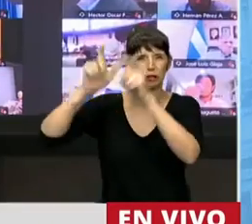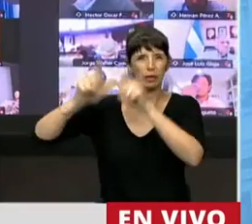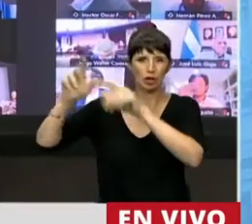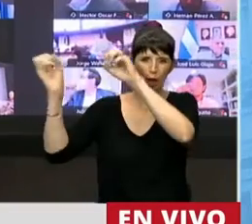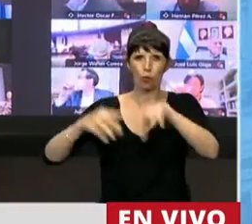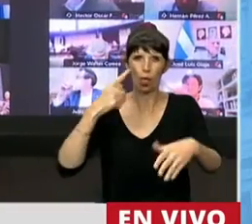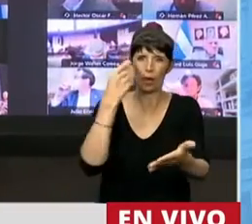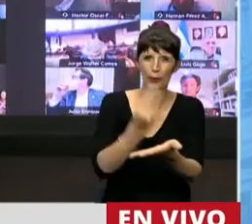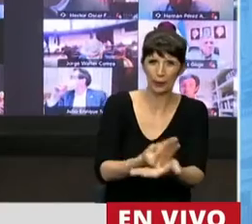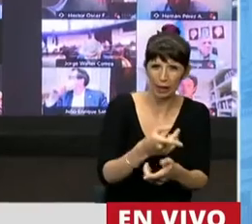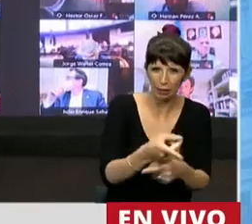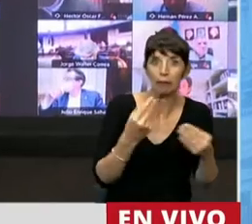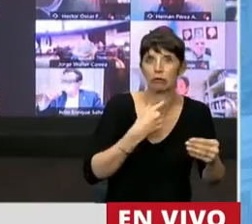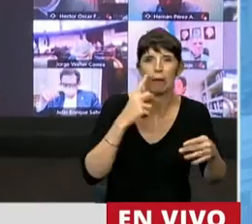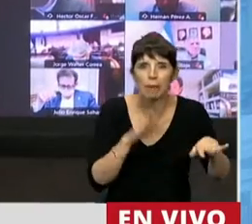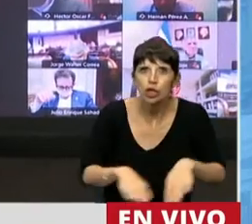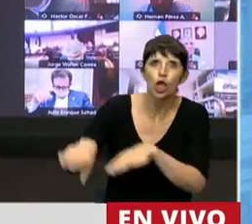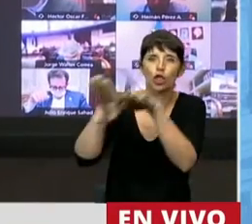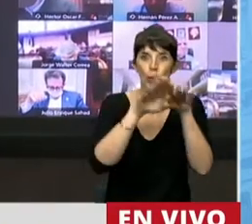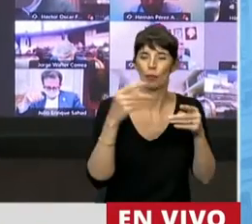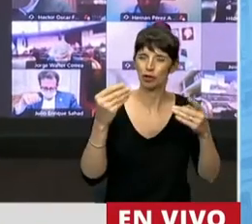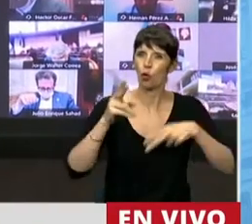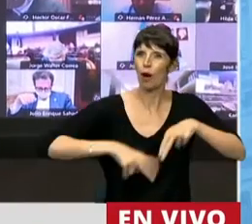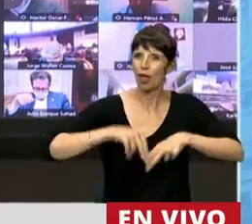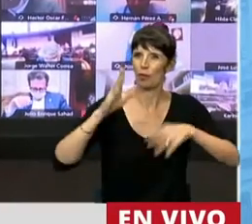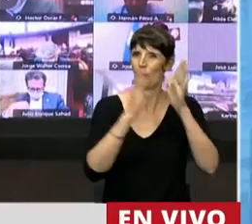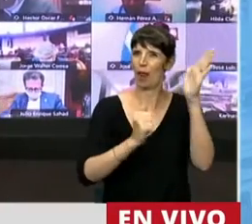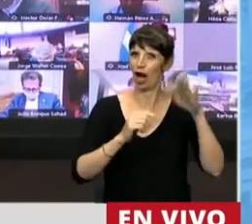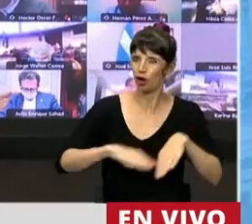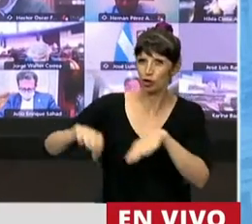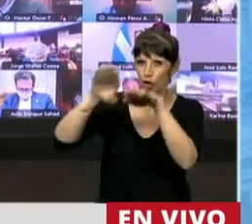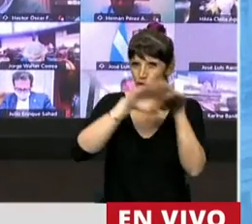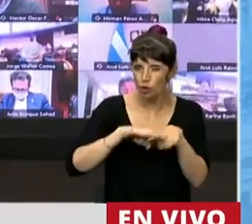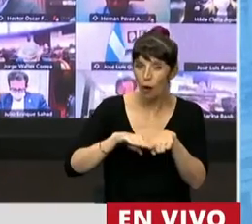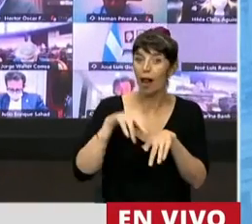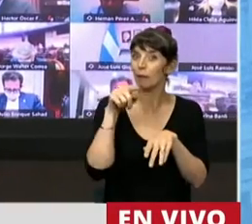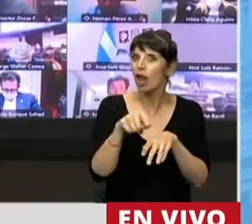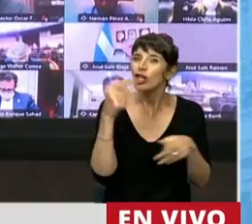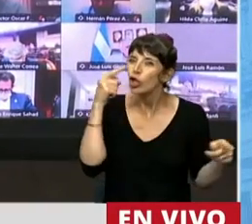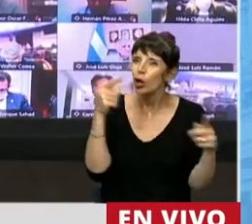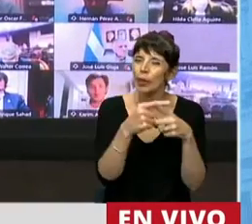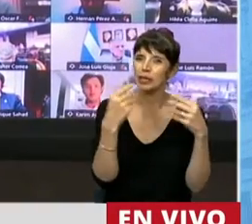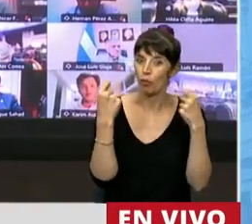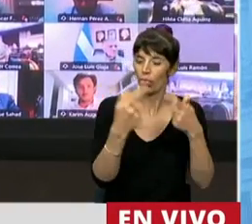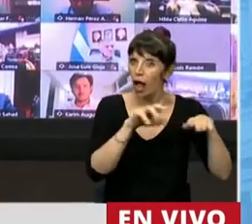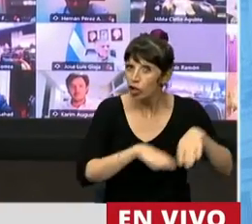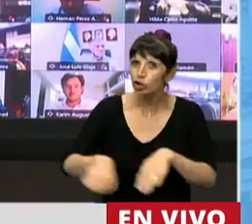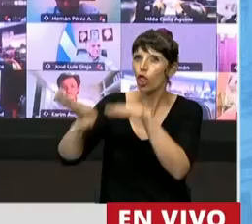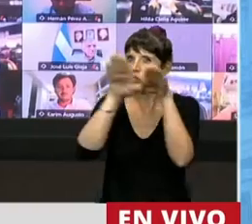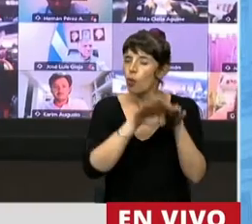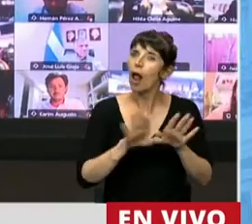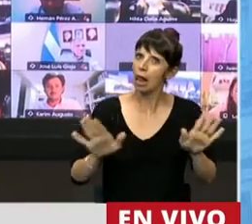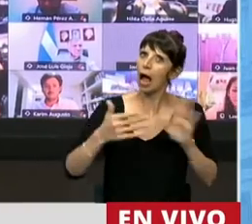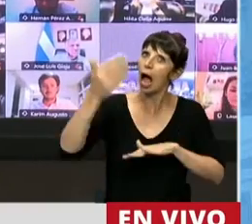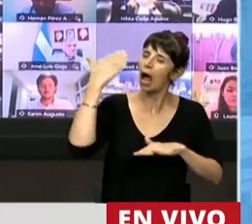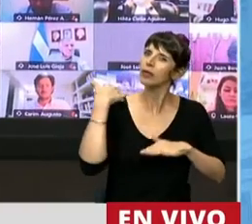pero esta fuerte impronta homogenizante tuvo beneficios en su momento, pero claramente,